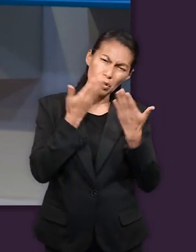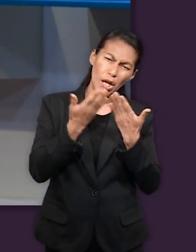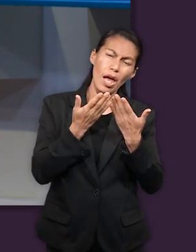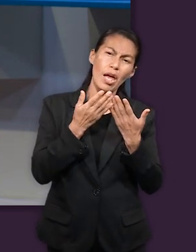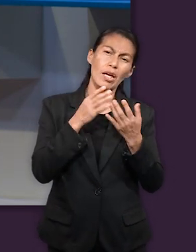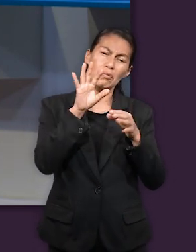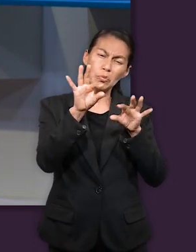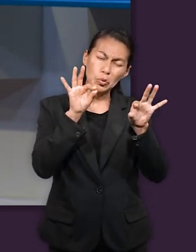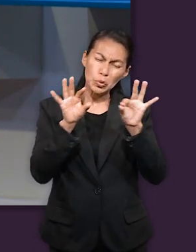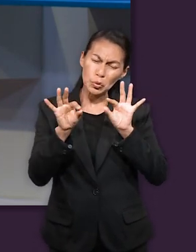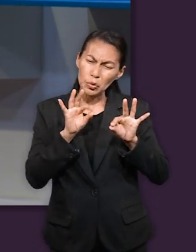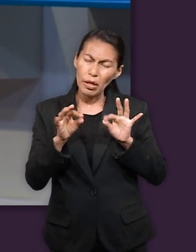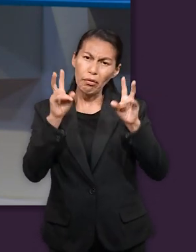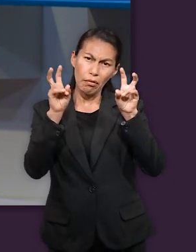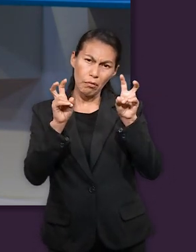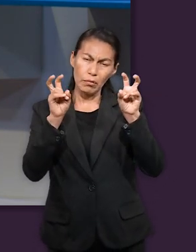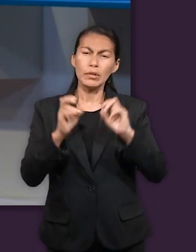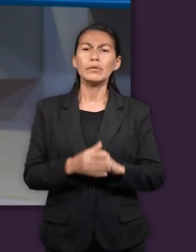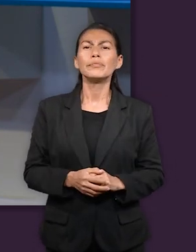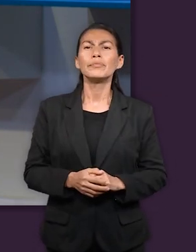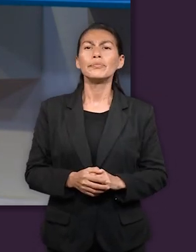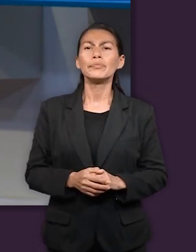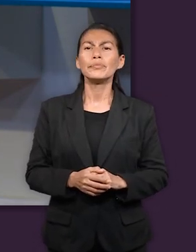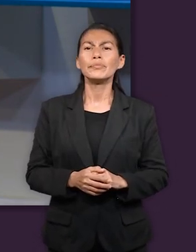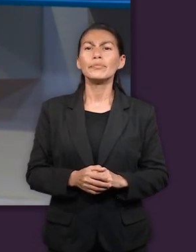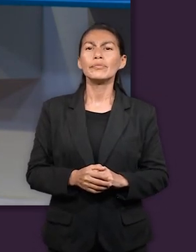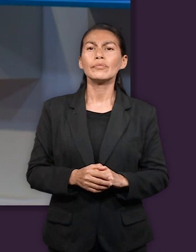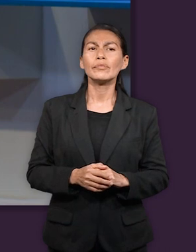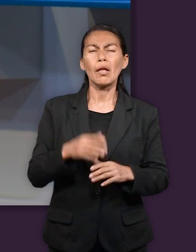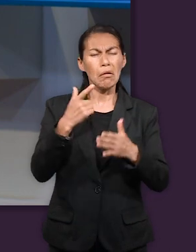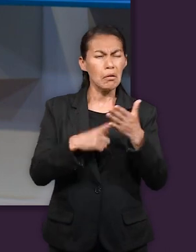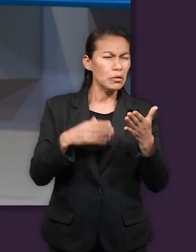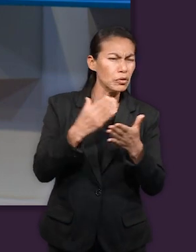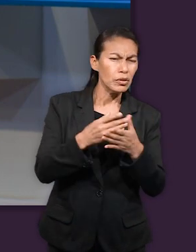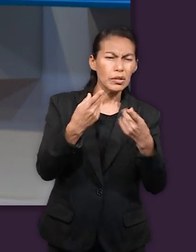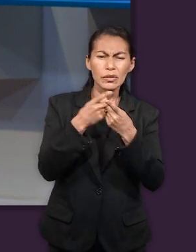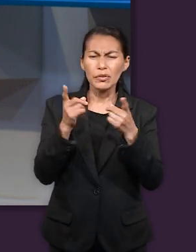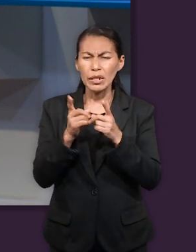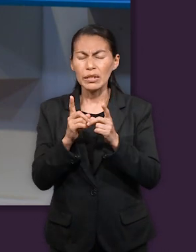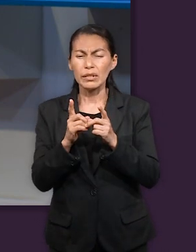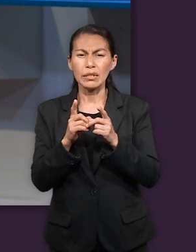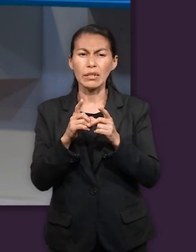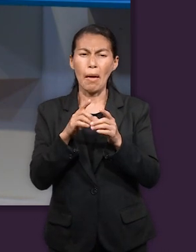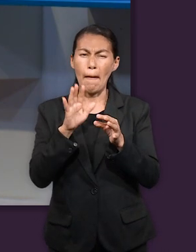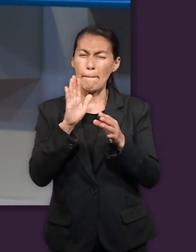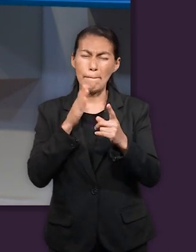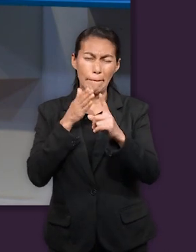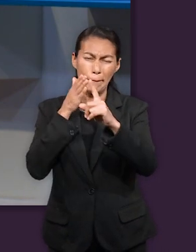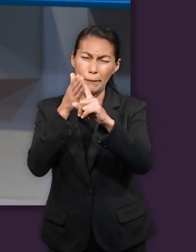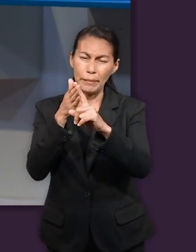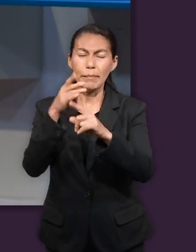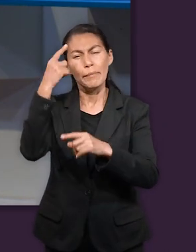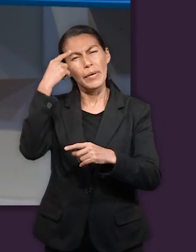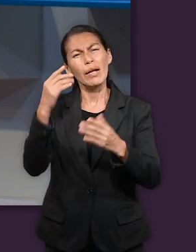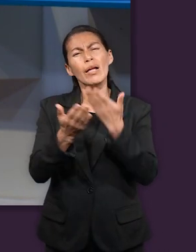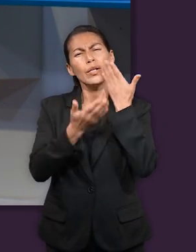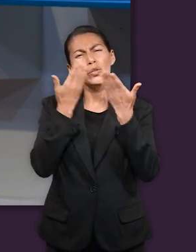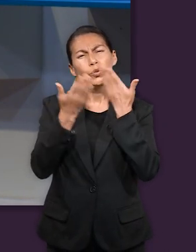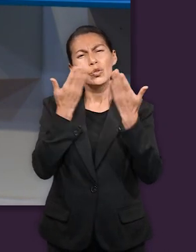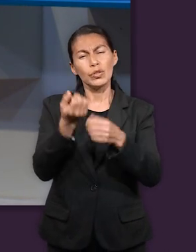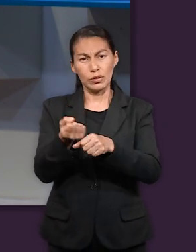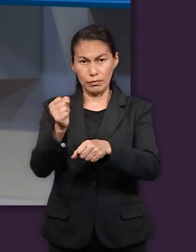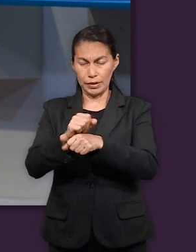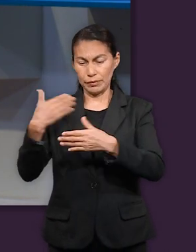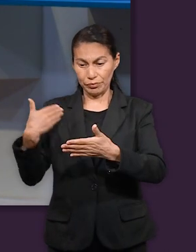hasta el capítulo 45 de Génesis. Así que vamos a tomar así como con pinzas nada más algunos episodios y algunas